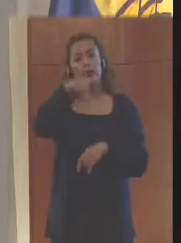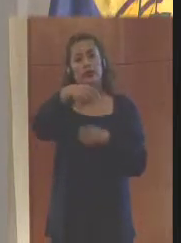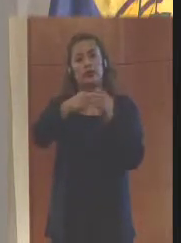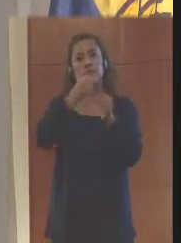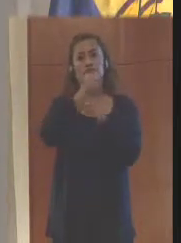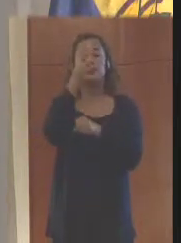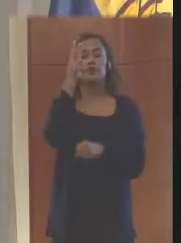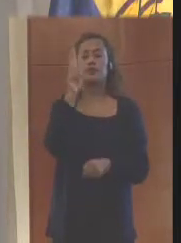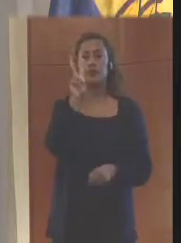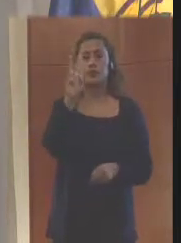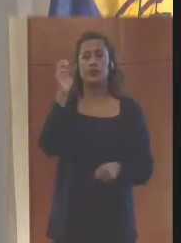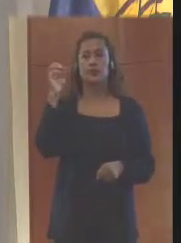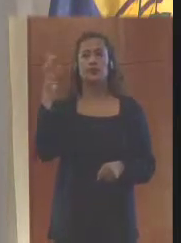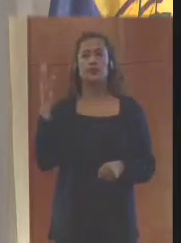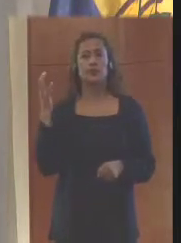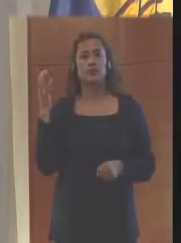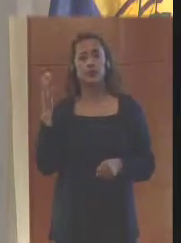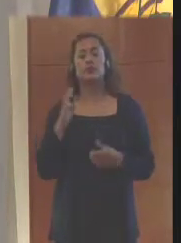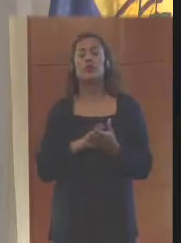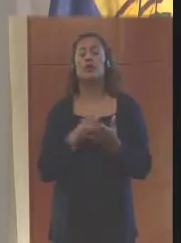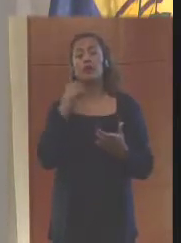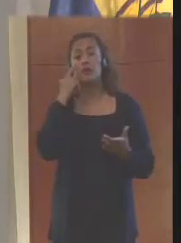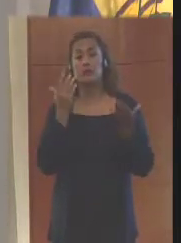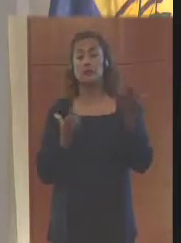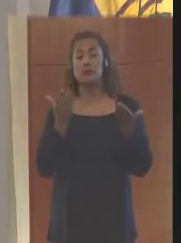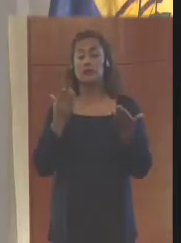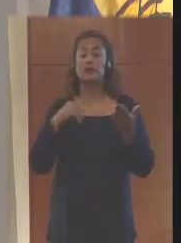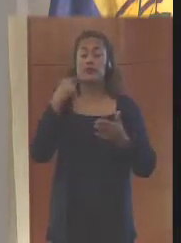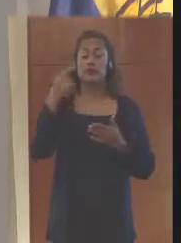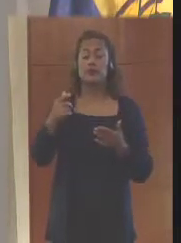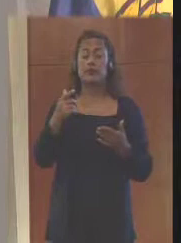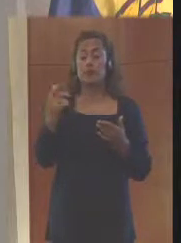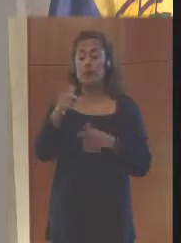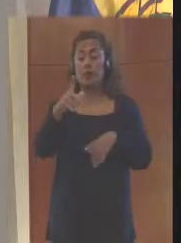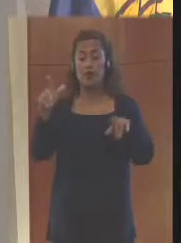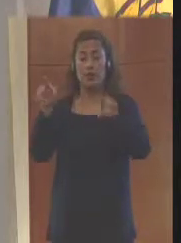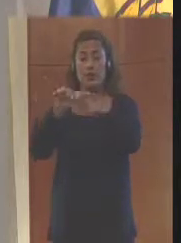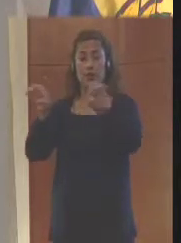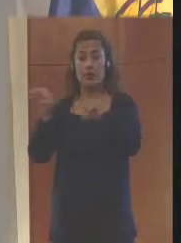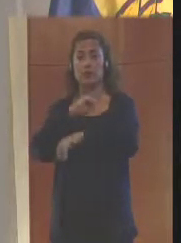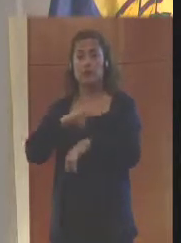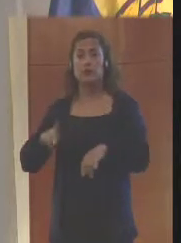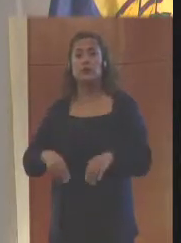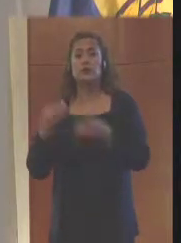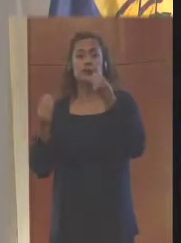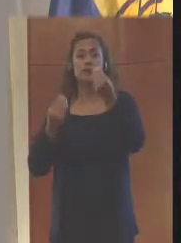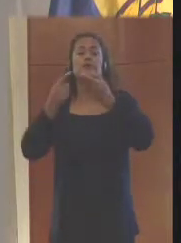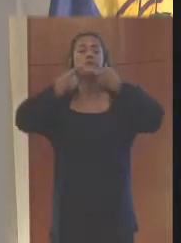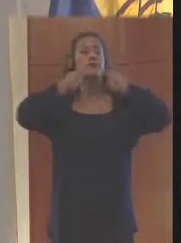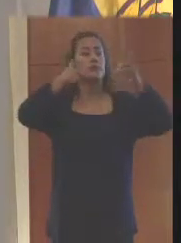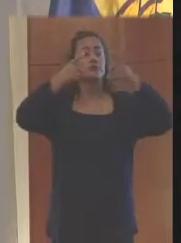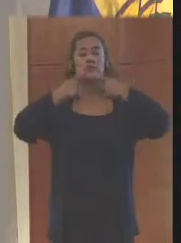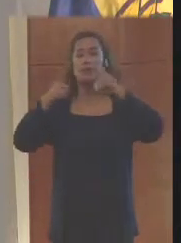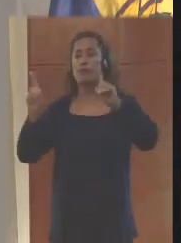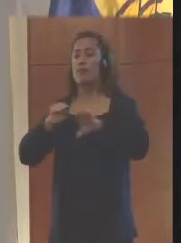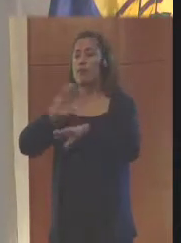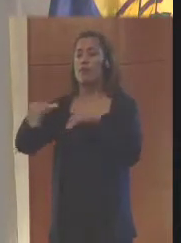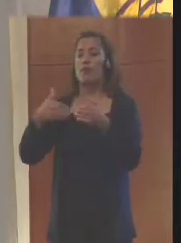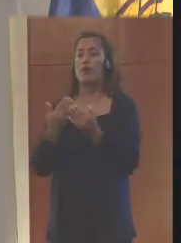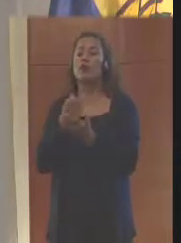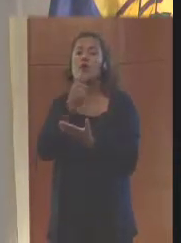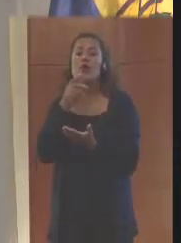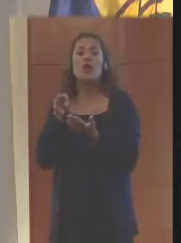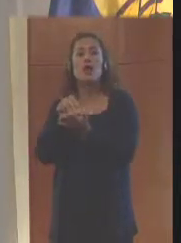La divulgación de información del sector privado por los medios institucionales de divulgación de todos los